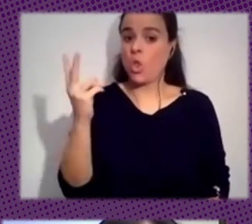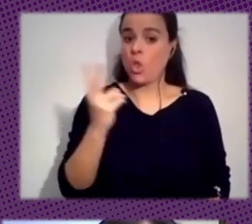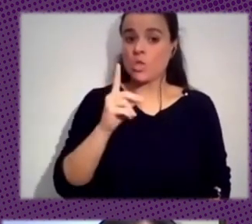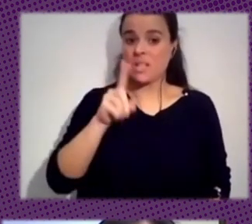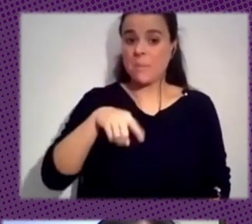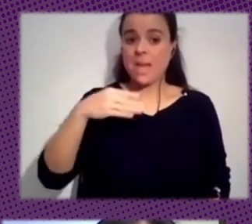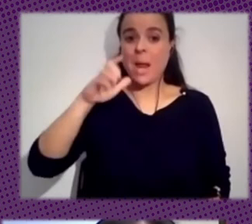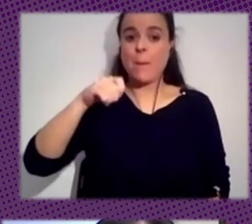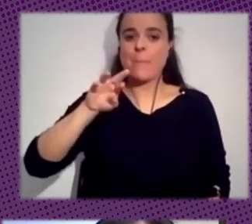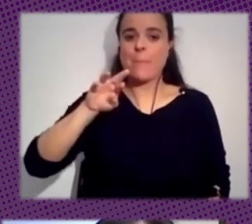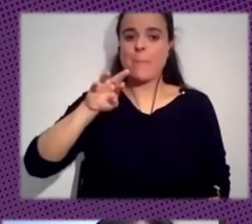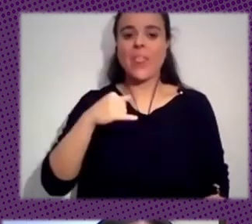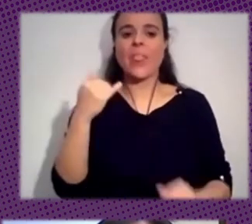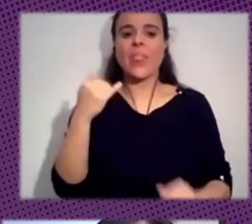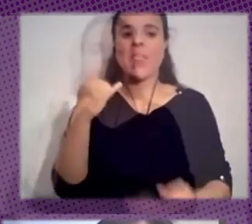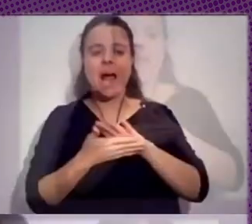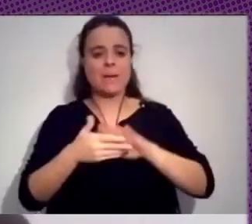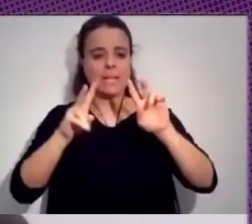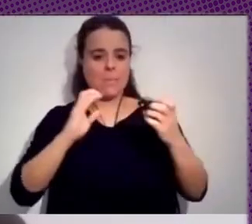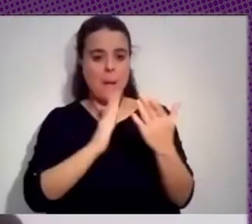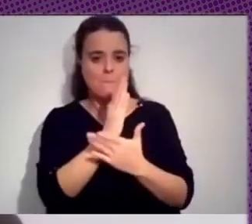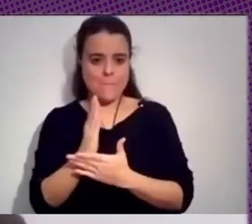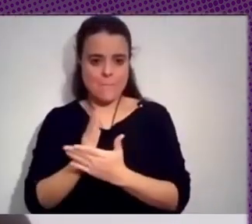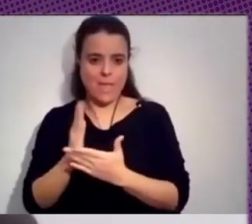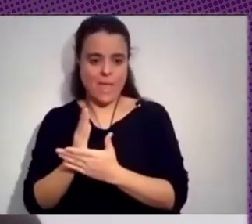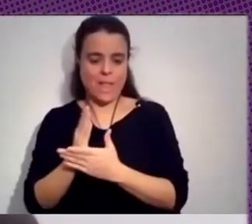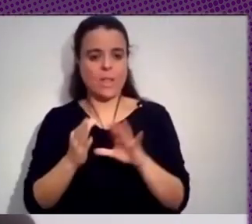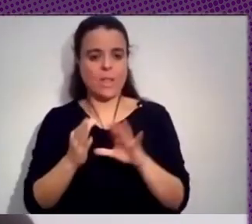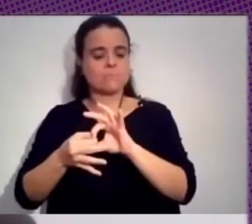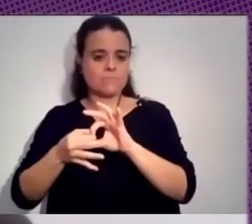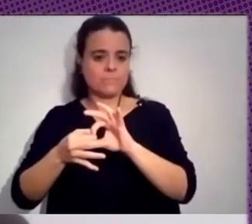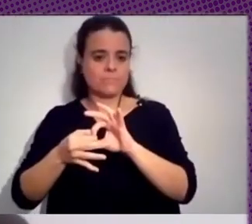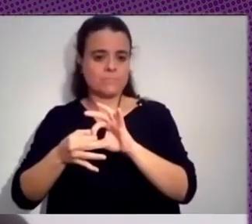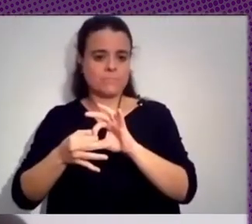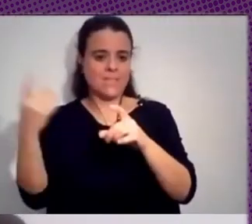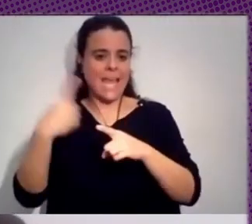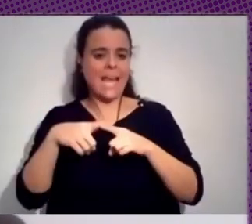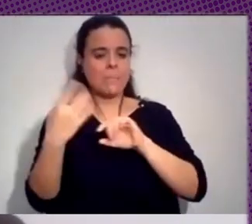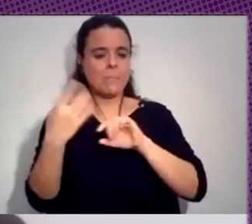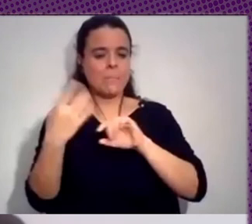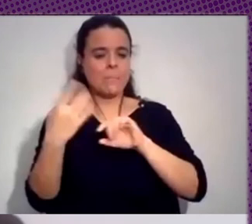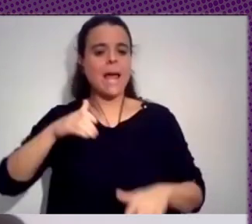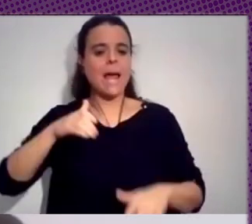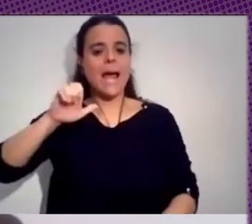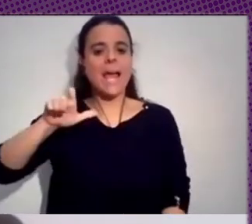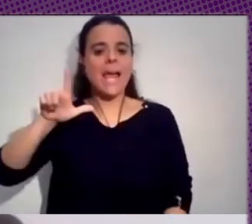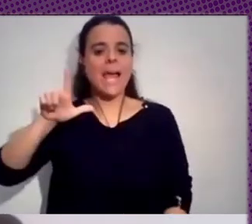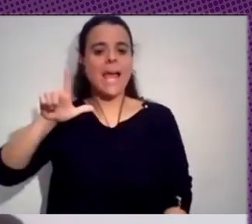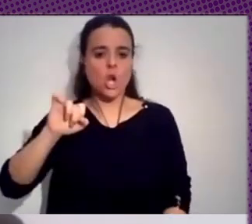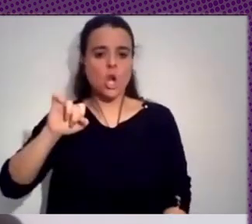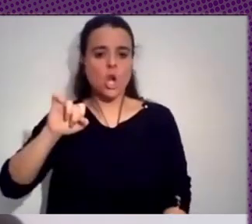enlaza con el elemento que estaba hablando Eloy ¿no? de digamos una relación con